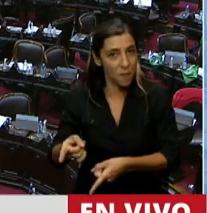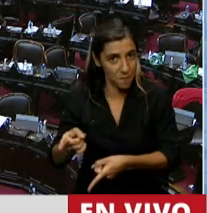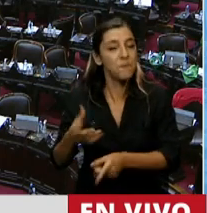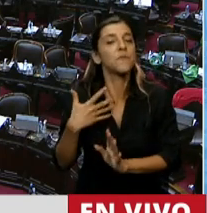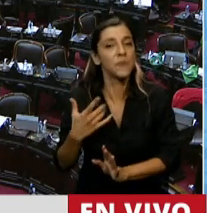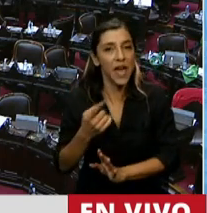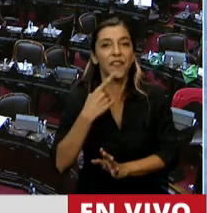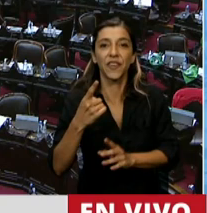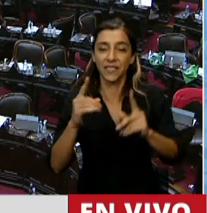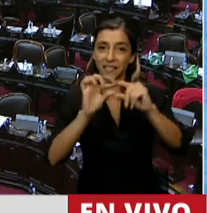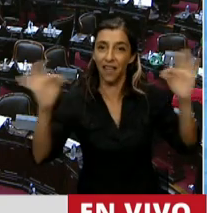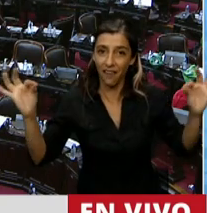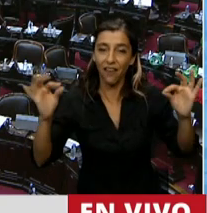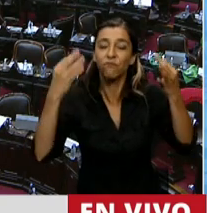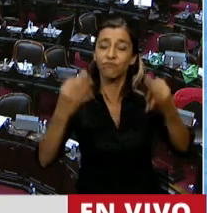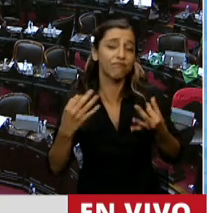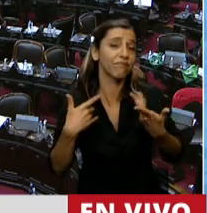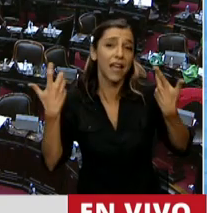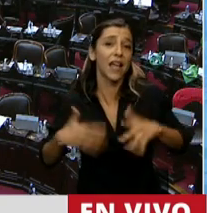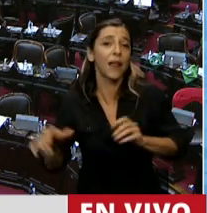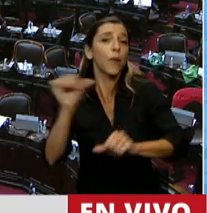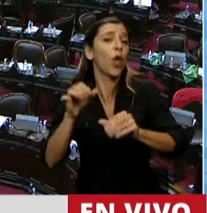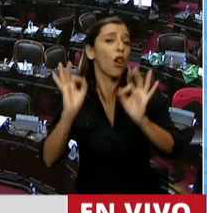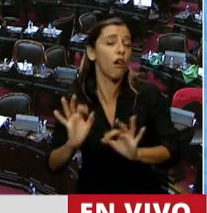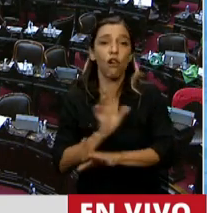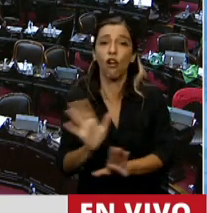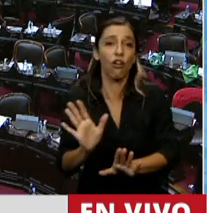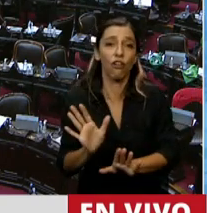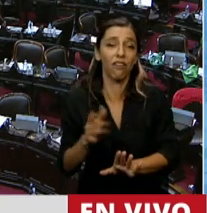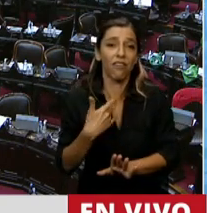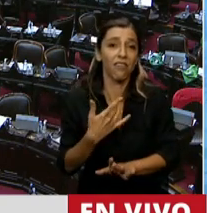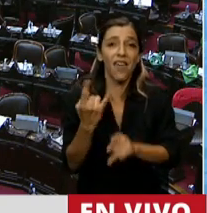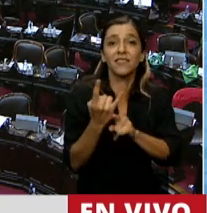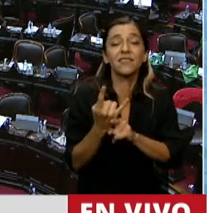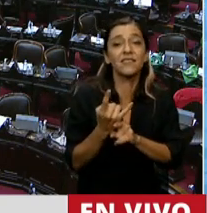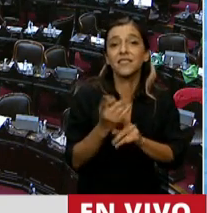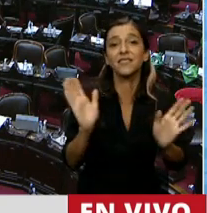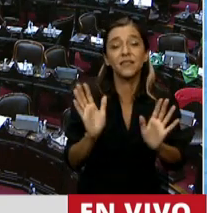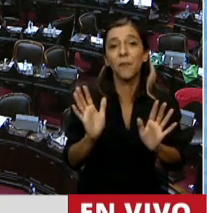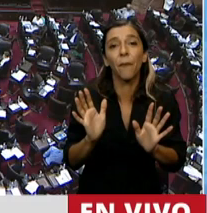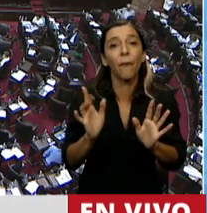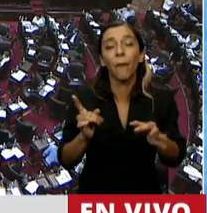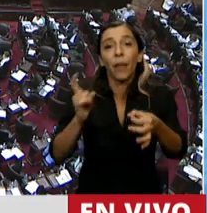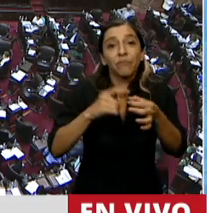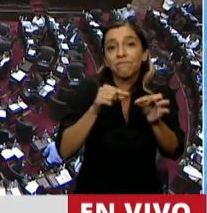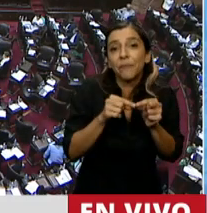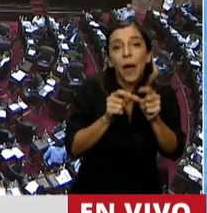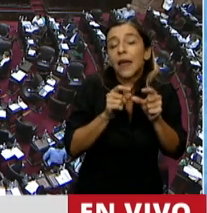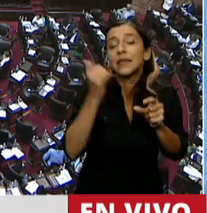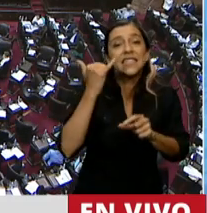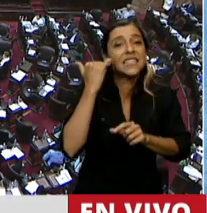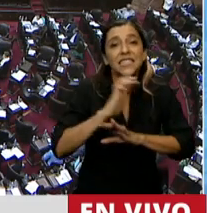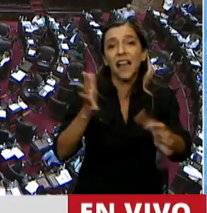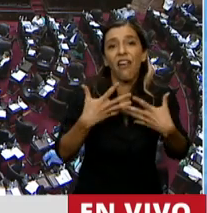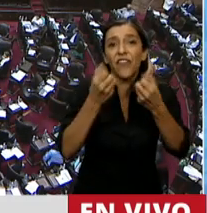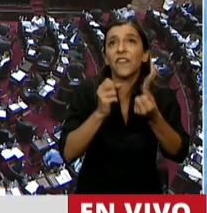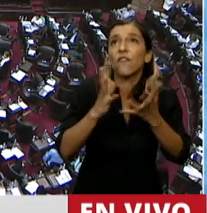terminológica y biológica. El niño es que Estación es un ser humano el más indefenso, vulnerable